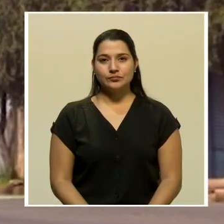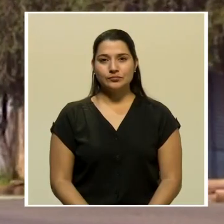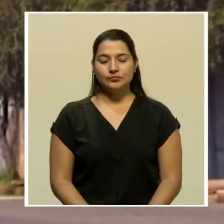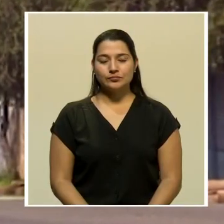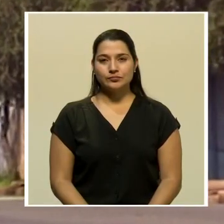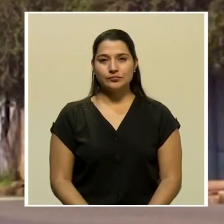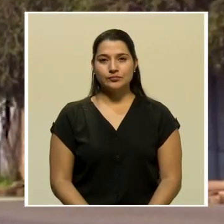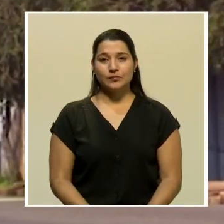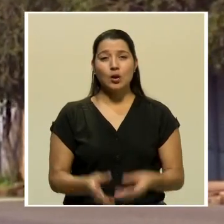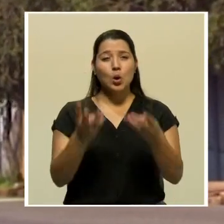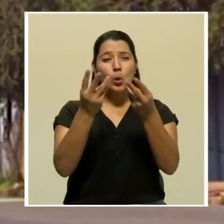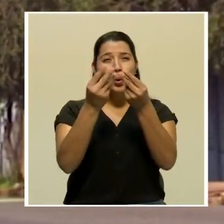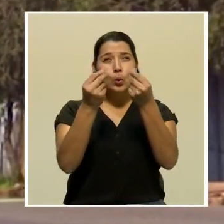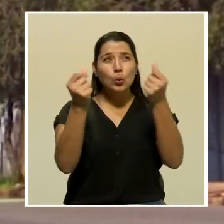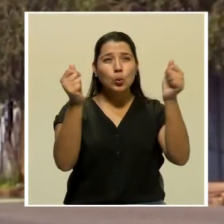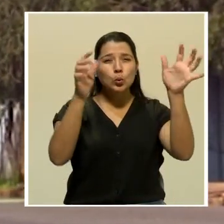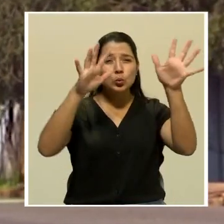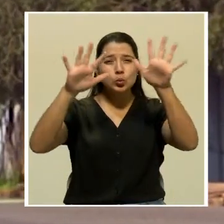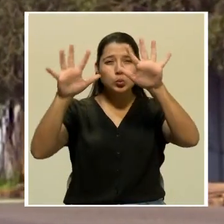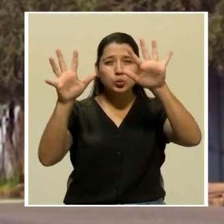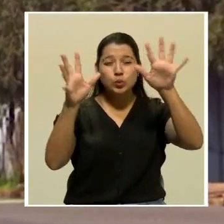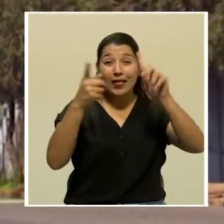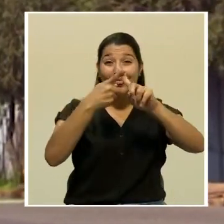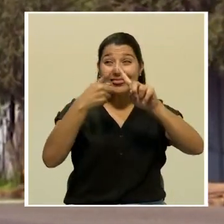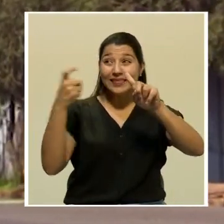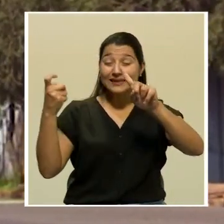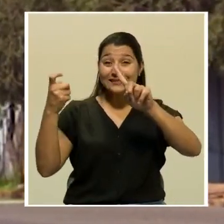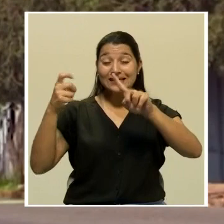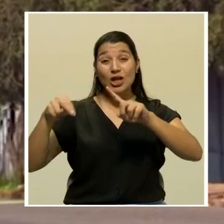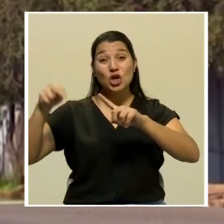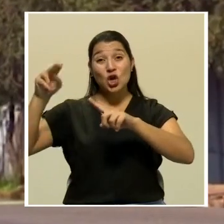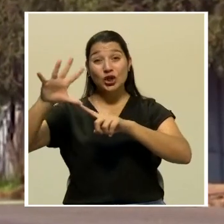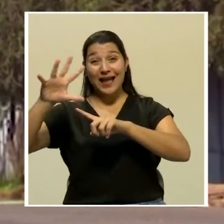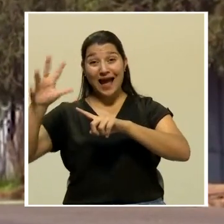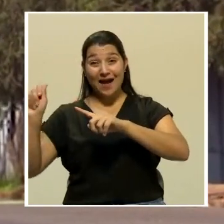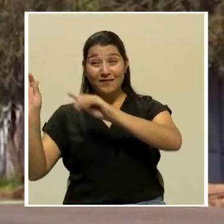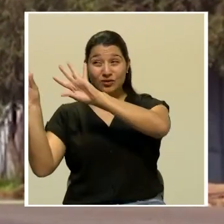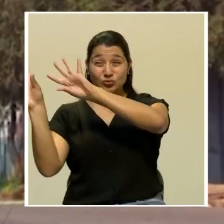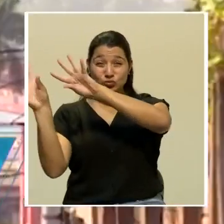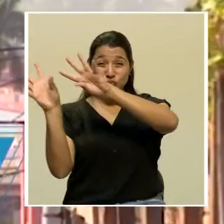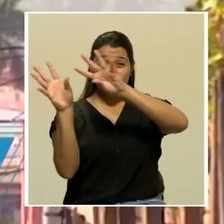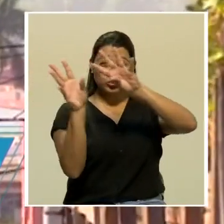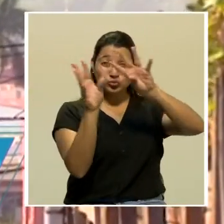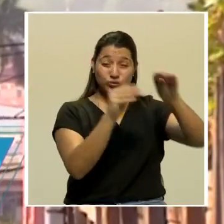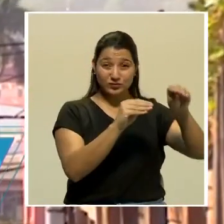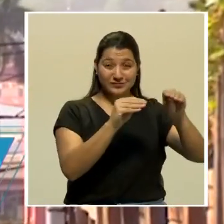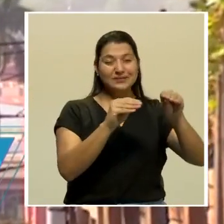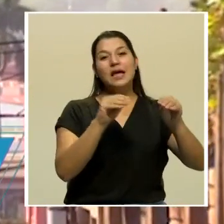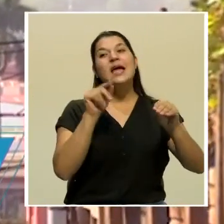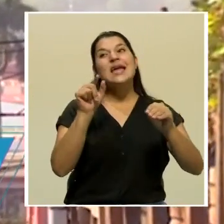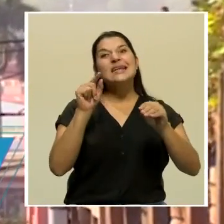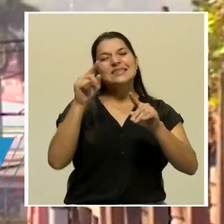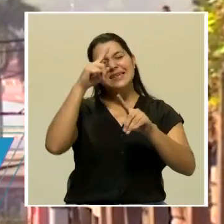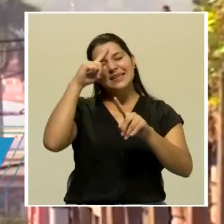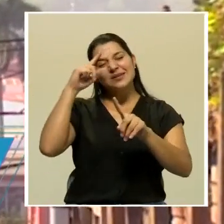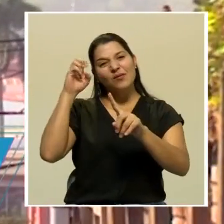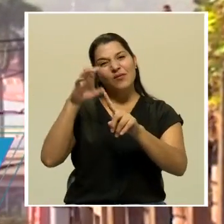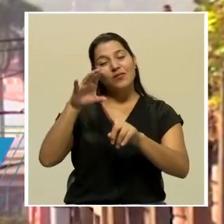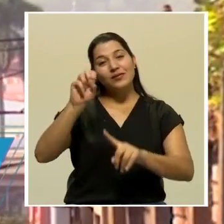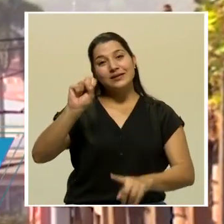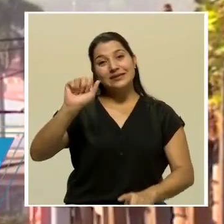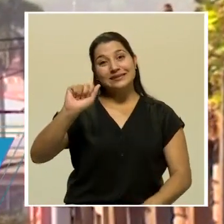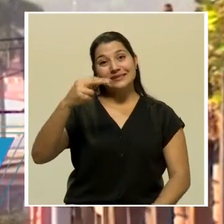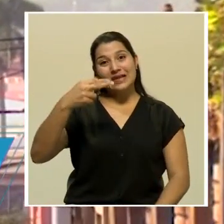La nube de polvo que se desplaza desde el norte de África y que alcanzó esta semana parte del Caribe es la más significativa de los últimos